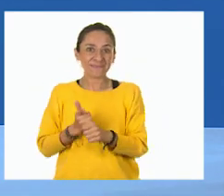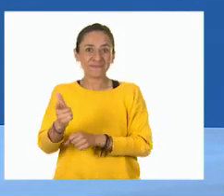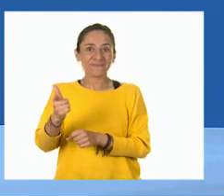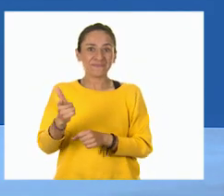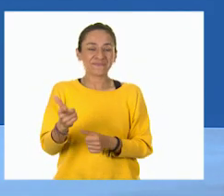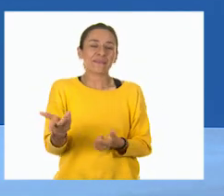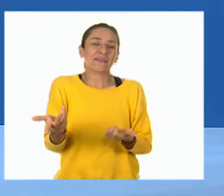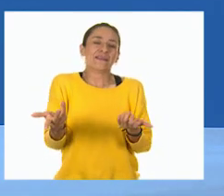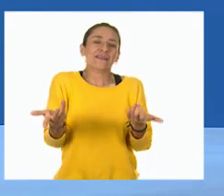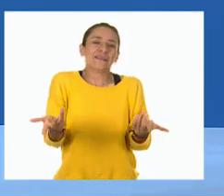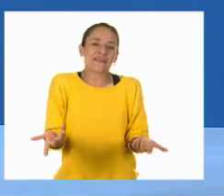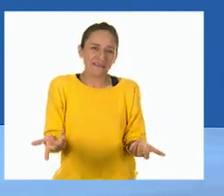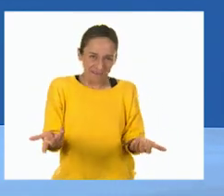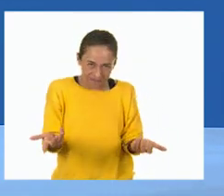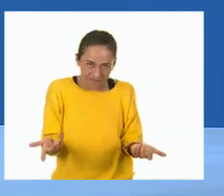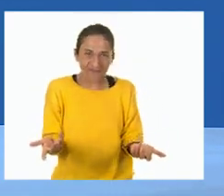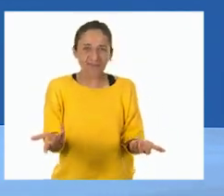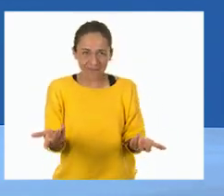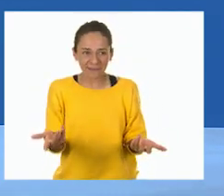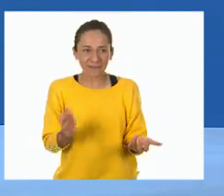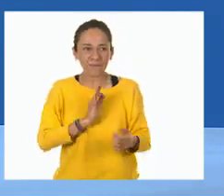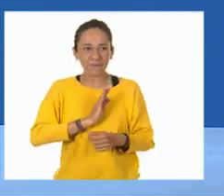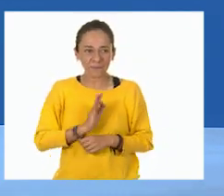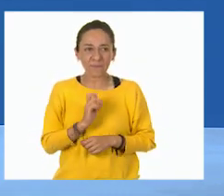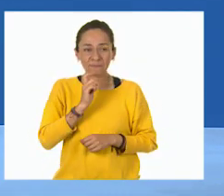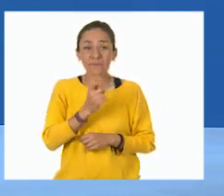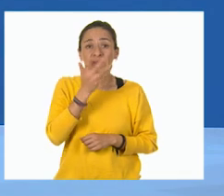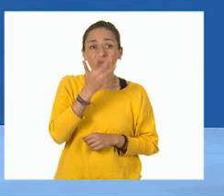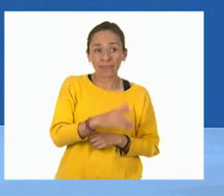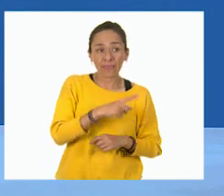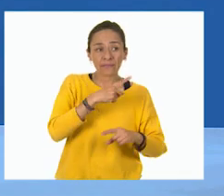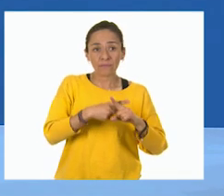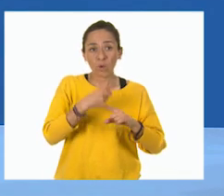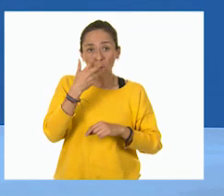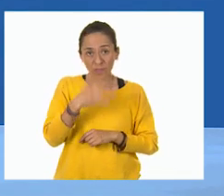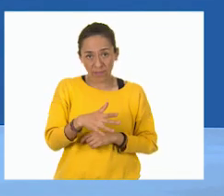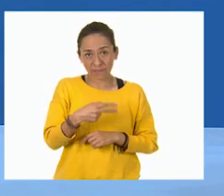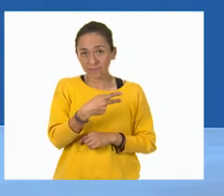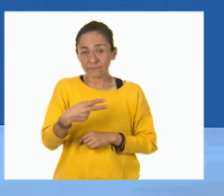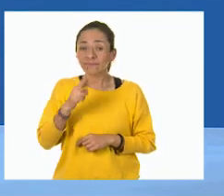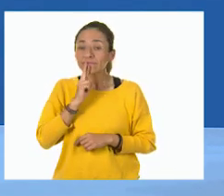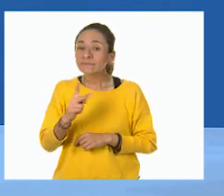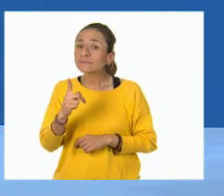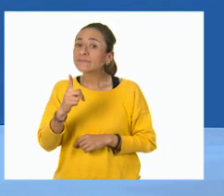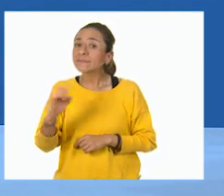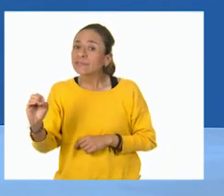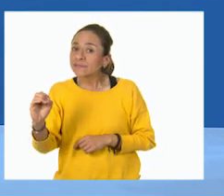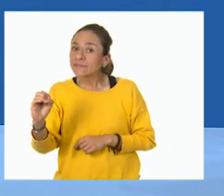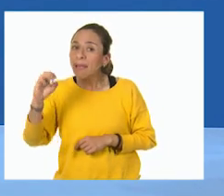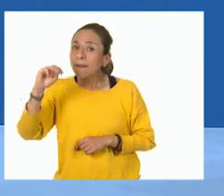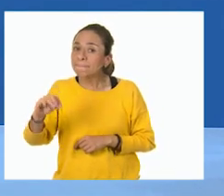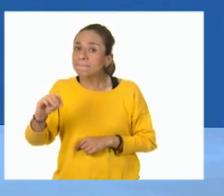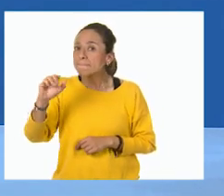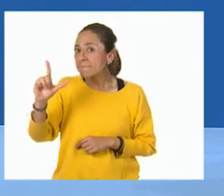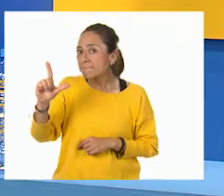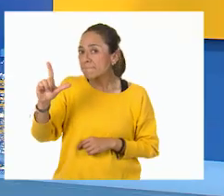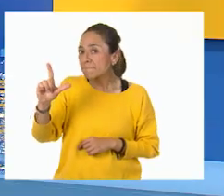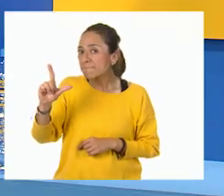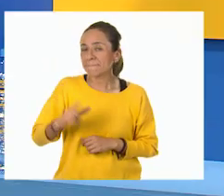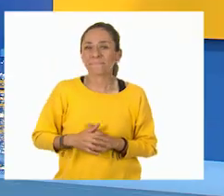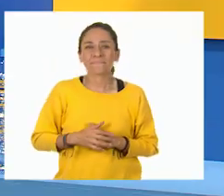Y entonces decimos que 10 por 10 es igual a 100 mililitros.